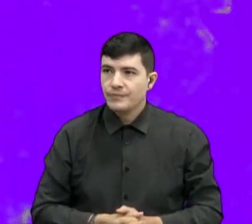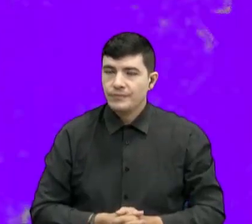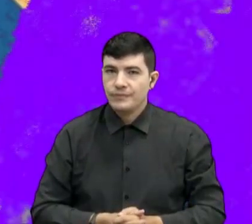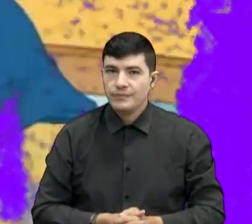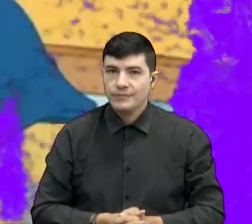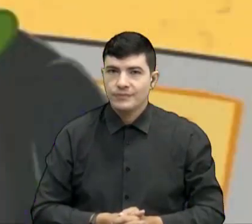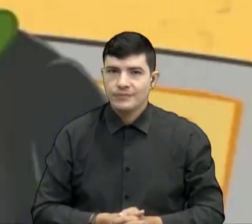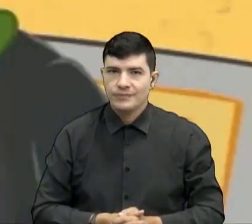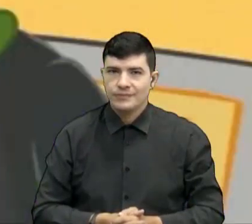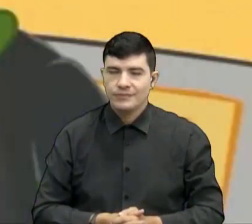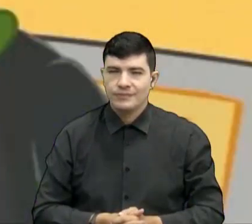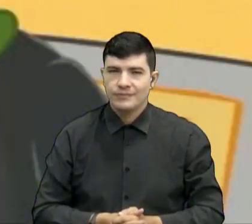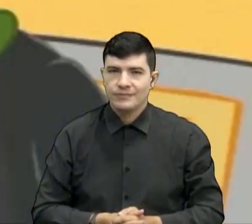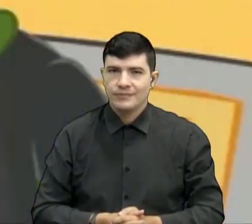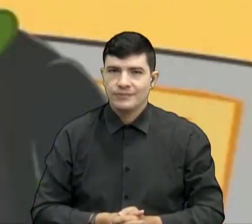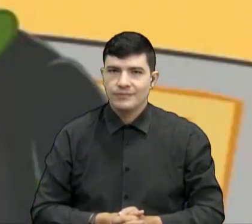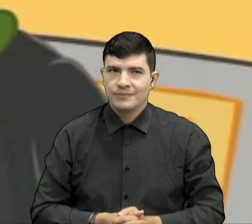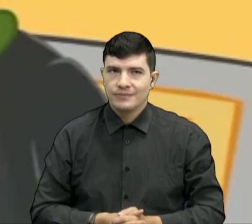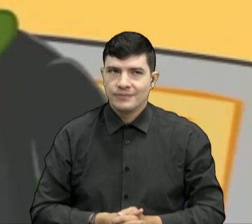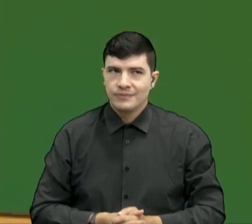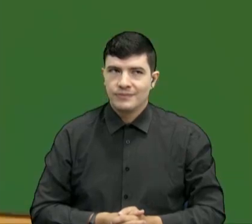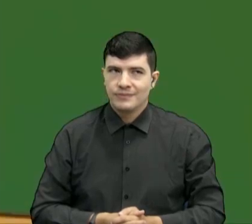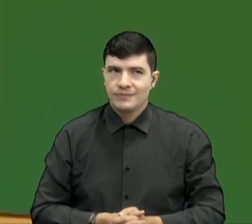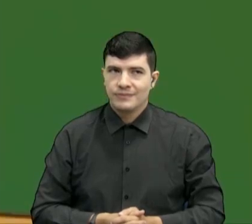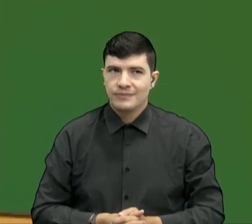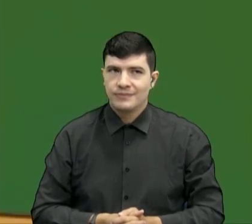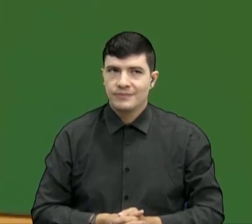¡Suscríbete! ¡Suscríbete!